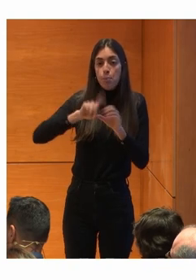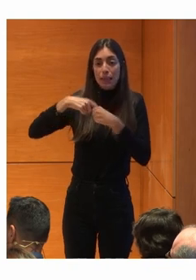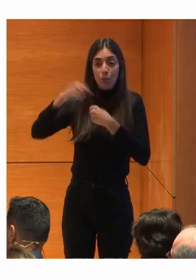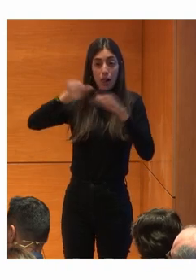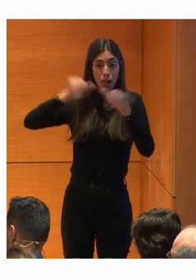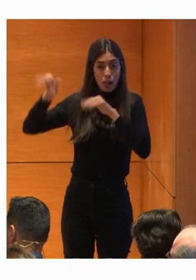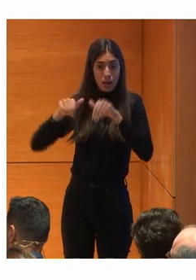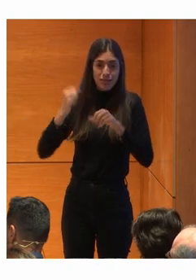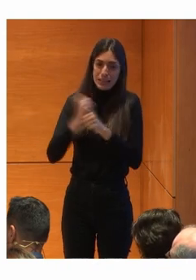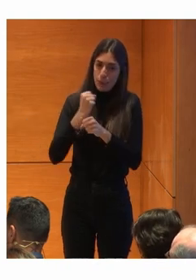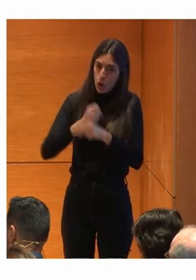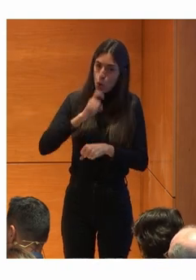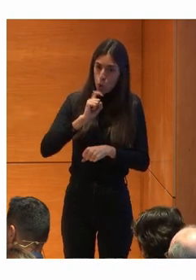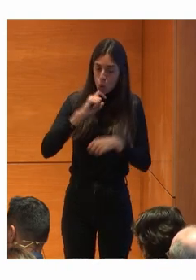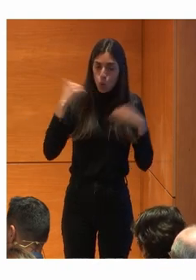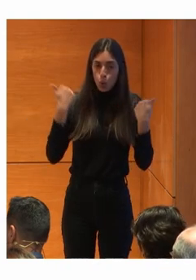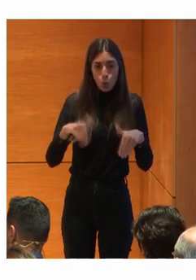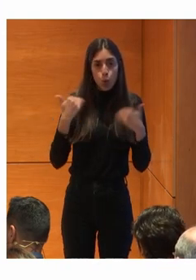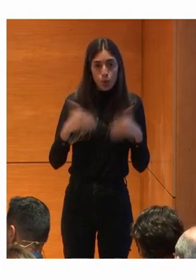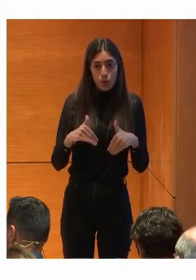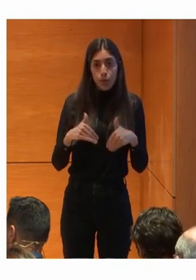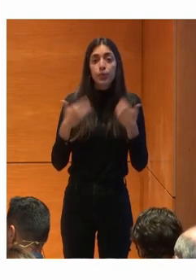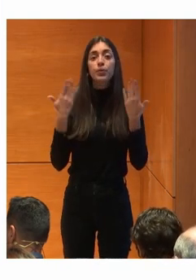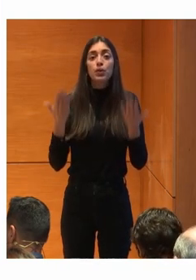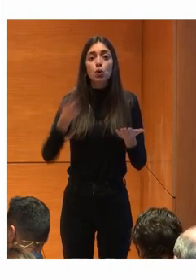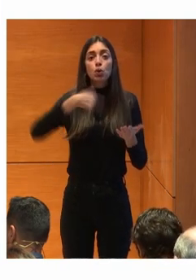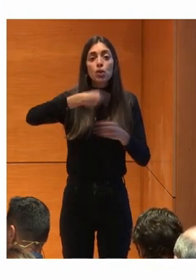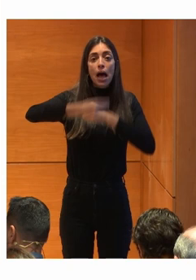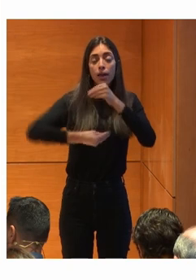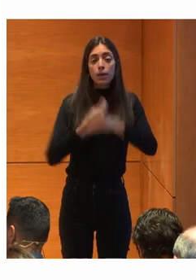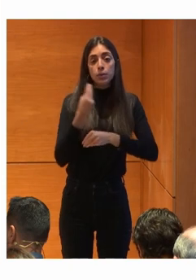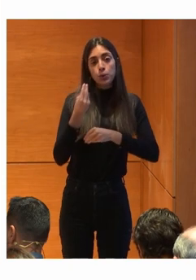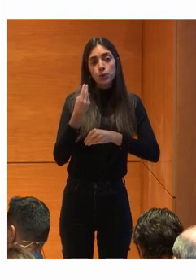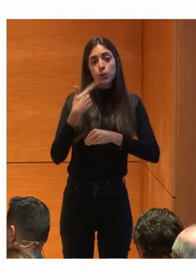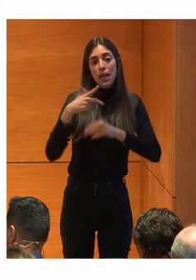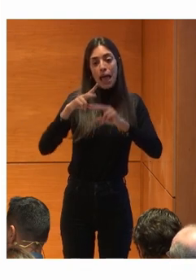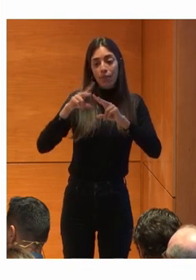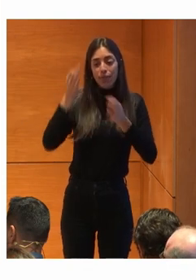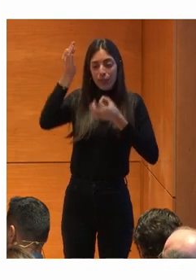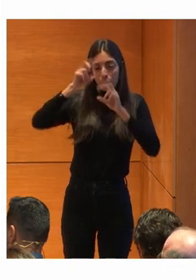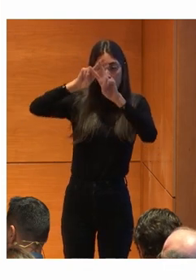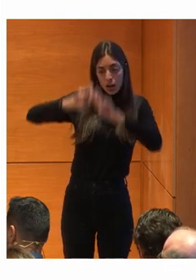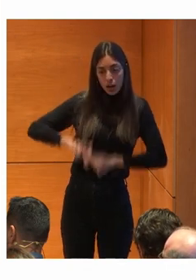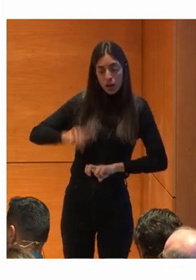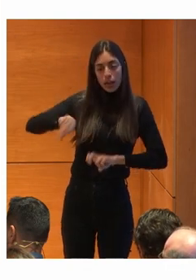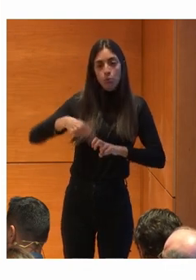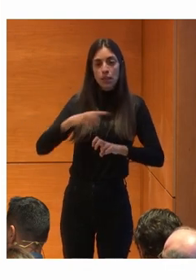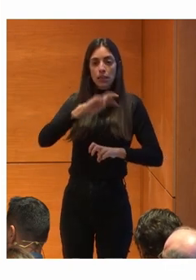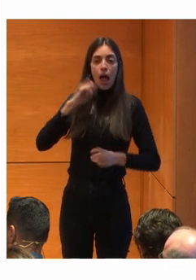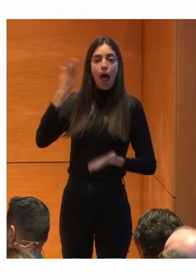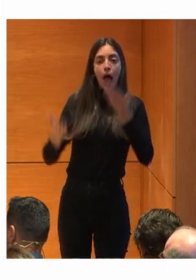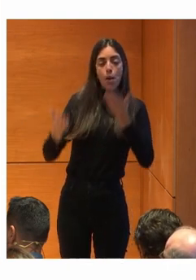trabajo Complejo ¿Vale? Hicimos después Lo que es el análisis De los datos Y la evaluación final